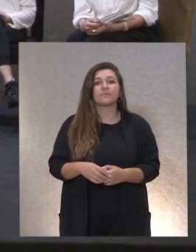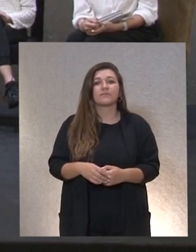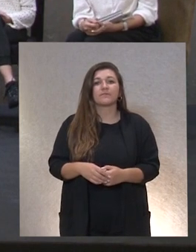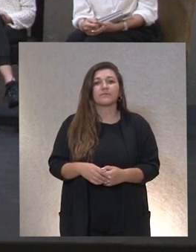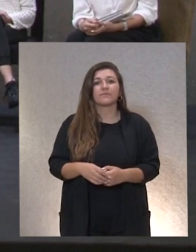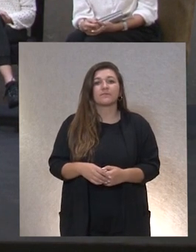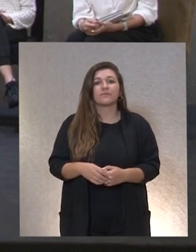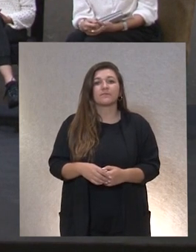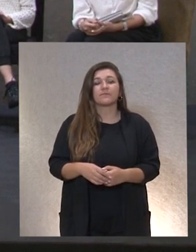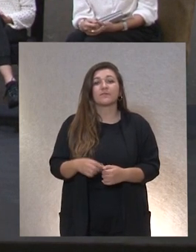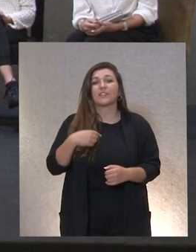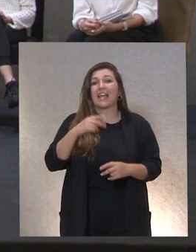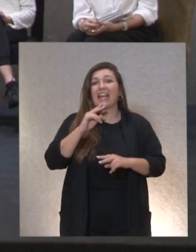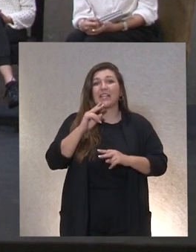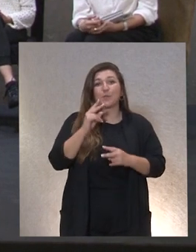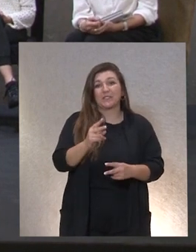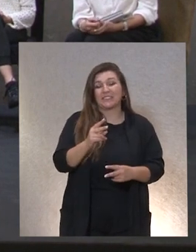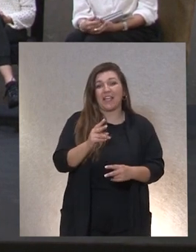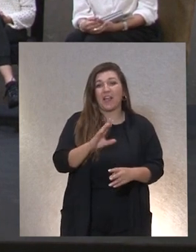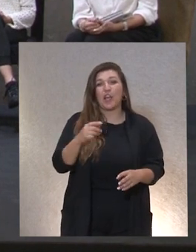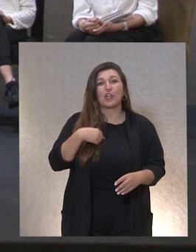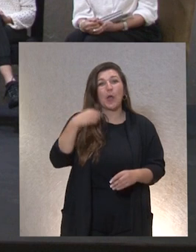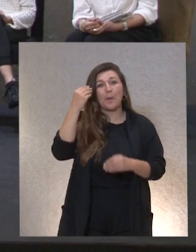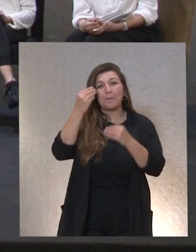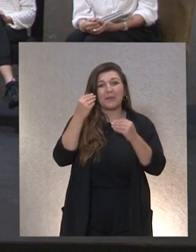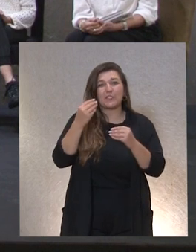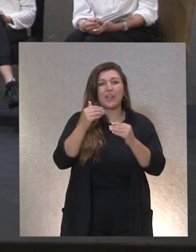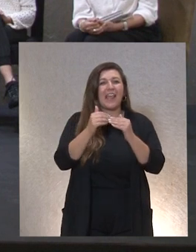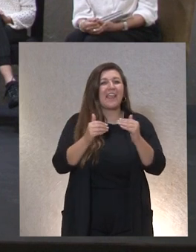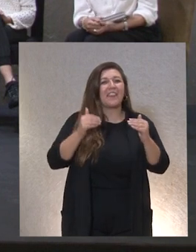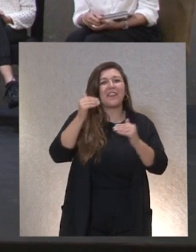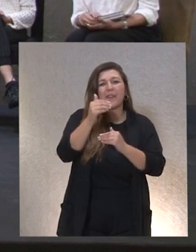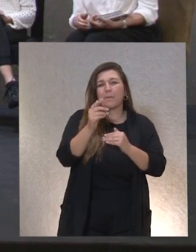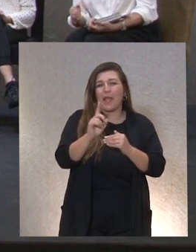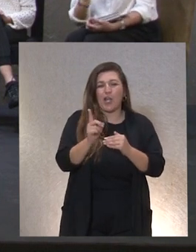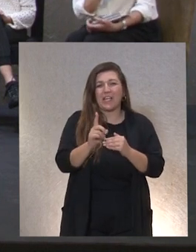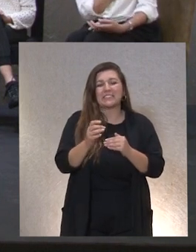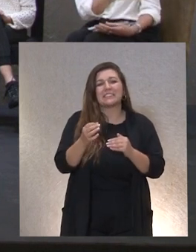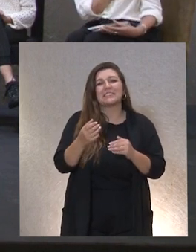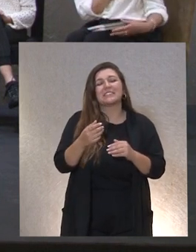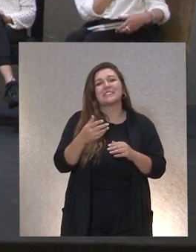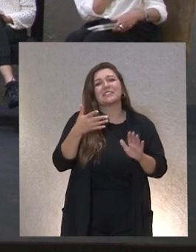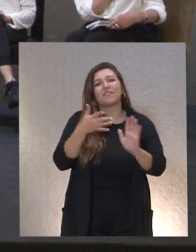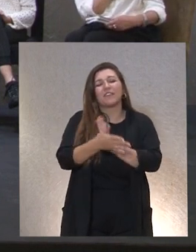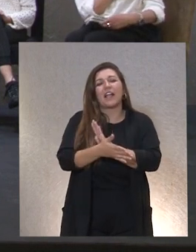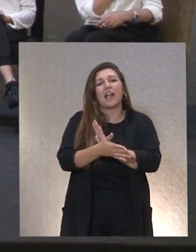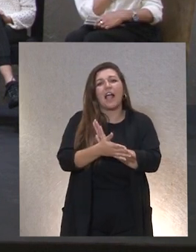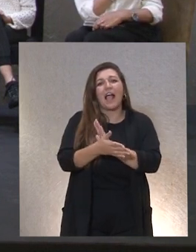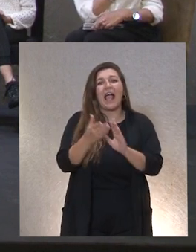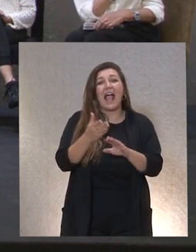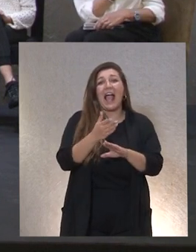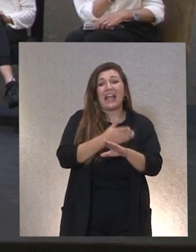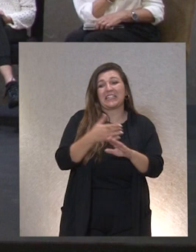le voy a responder yo creo que no es estar por encima quiero decir es estar antes lo veíamos con